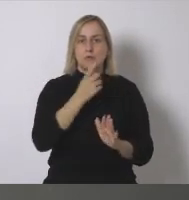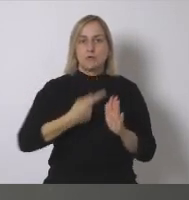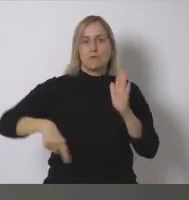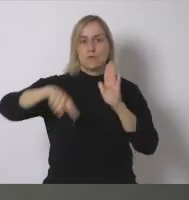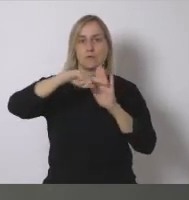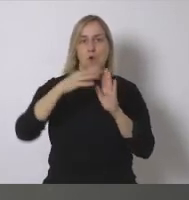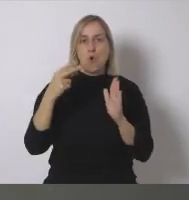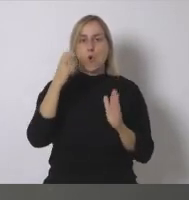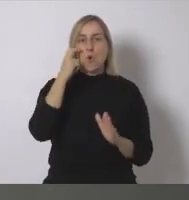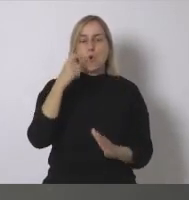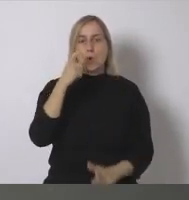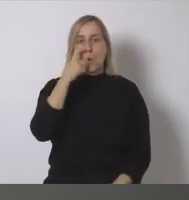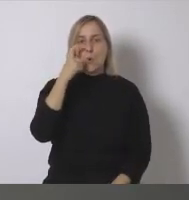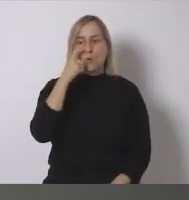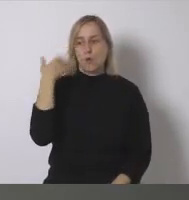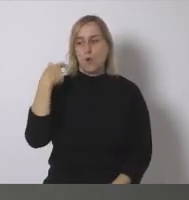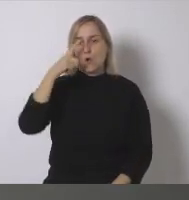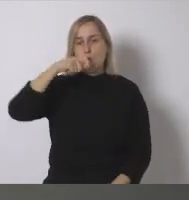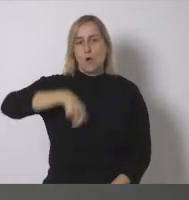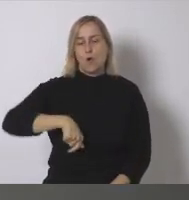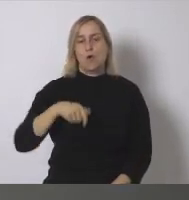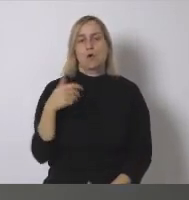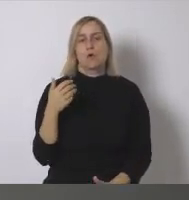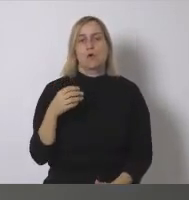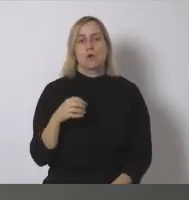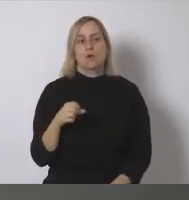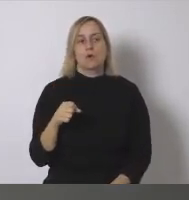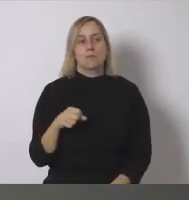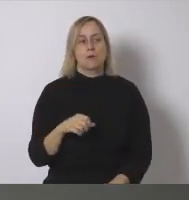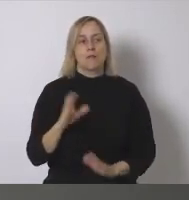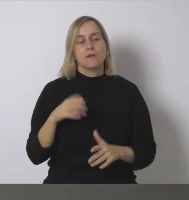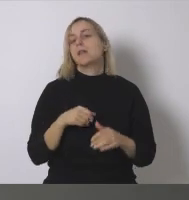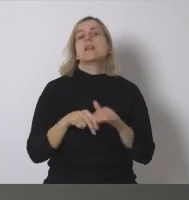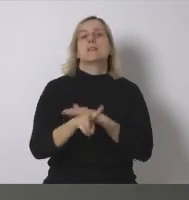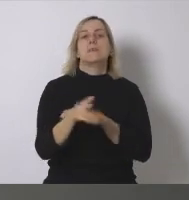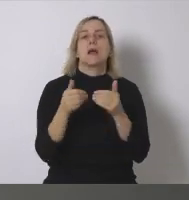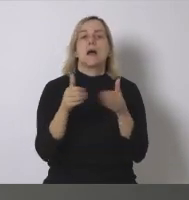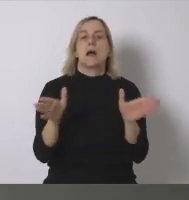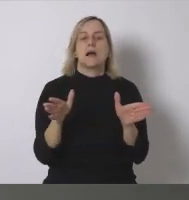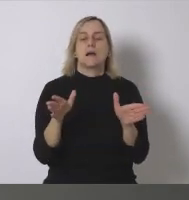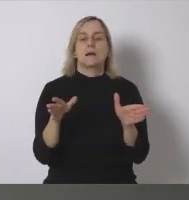en junio de este año y está pendiente pero ya se abre una vía para que